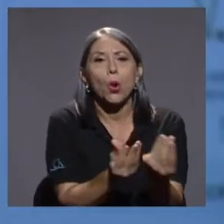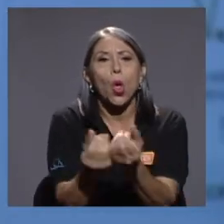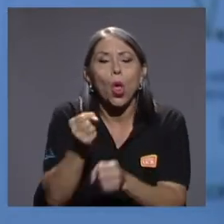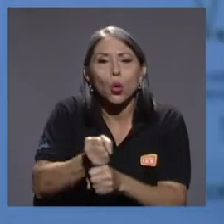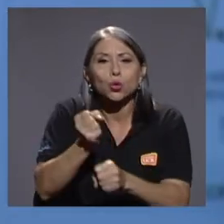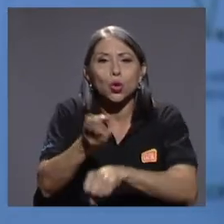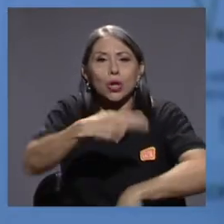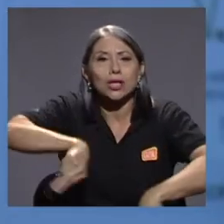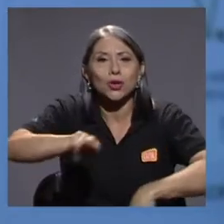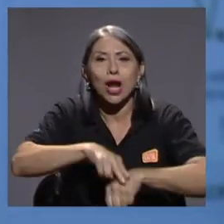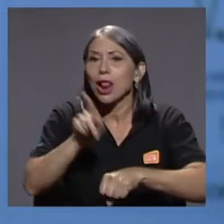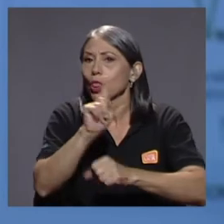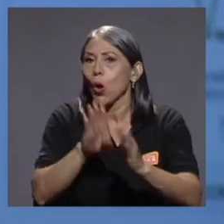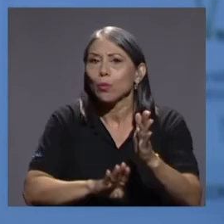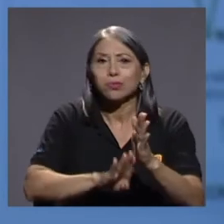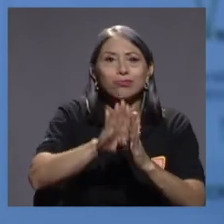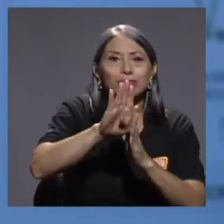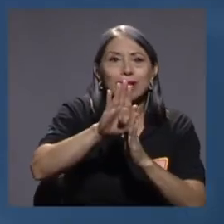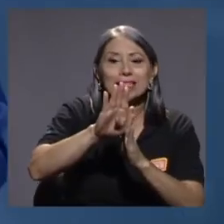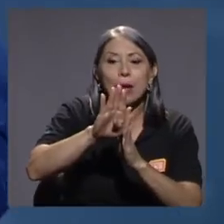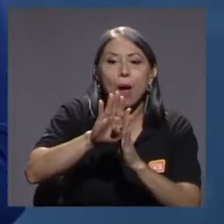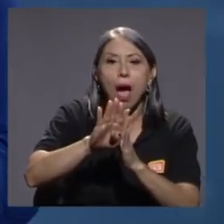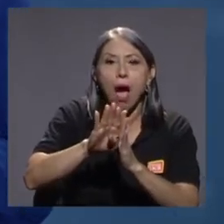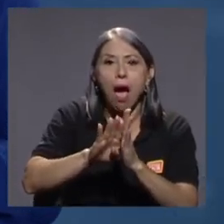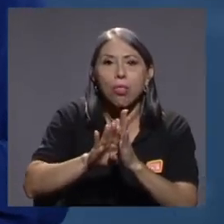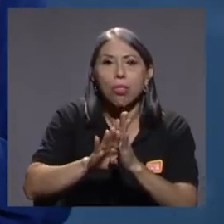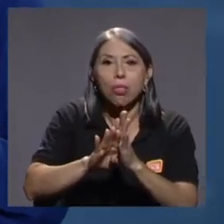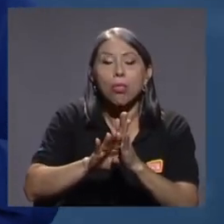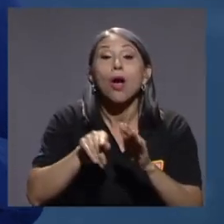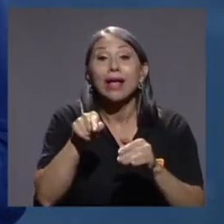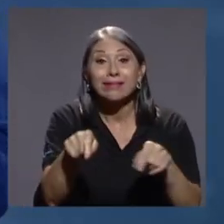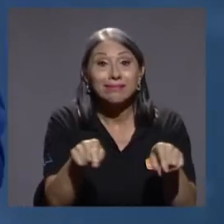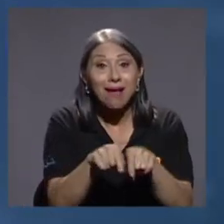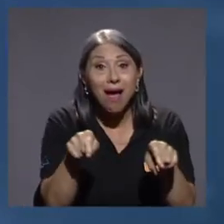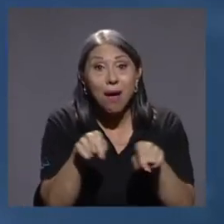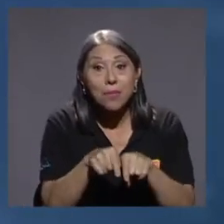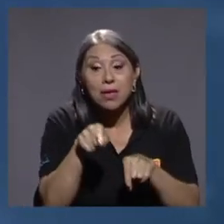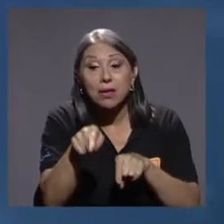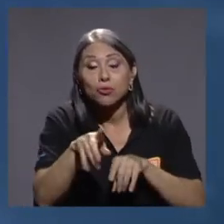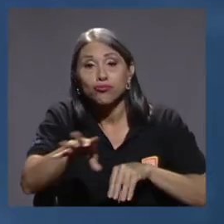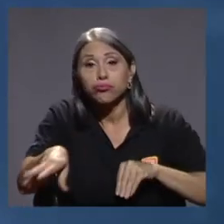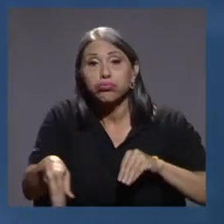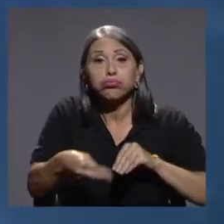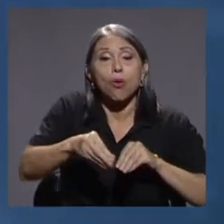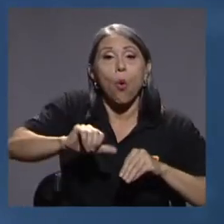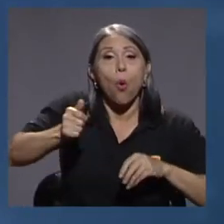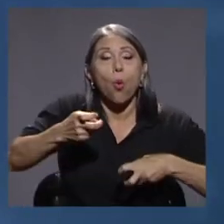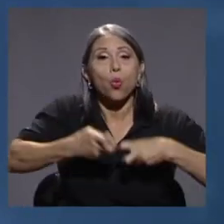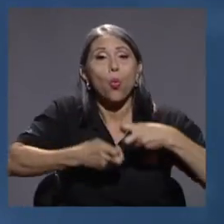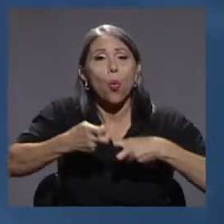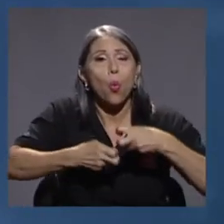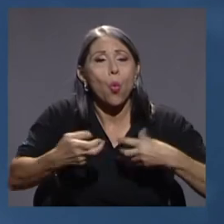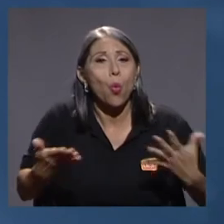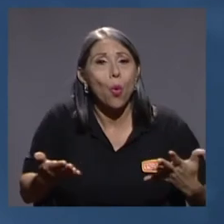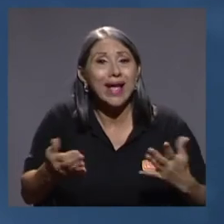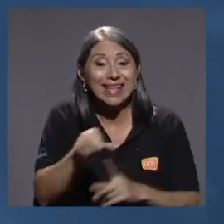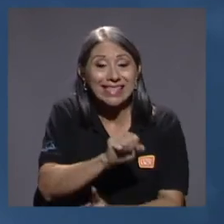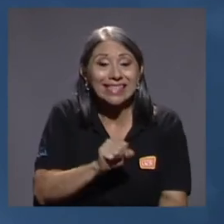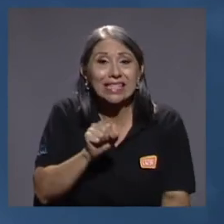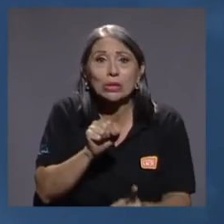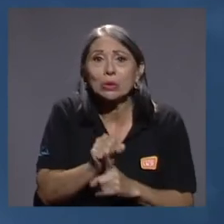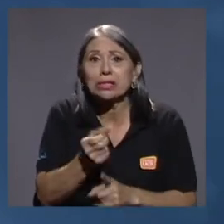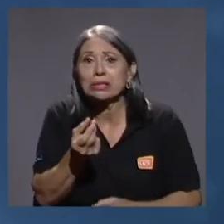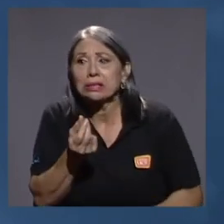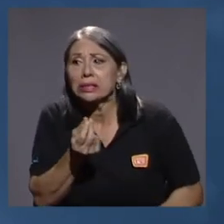Esto tenemos que sumarlo a uno de los problemas que tenemos, que es la situación fiscal. Esa